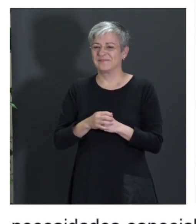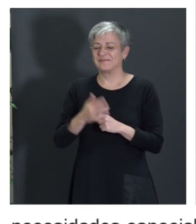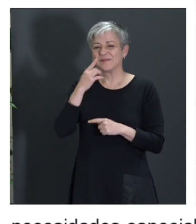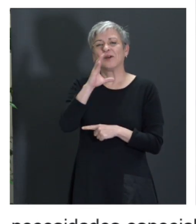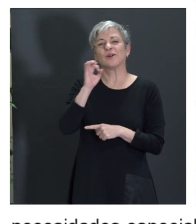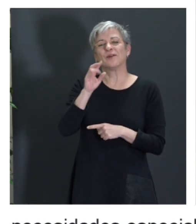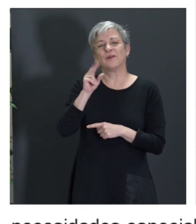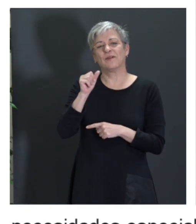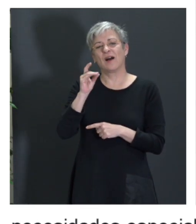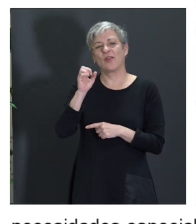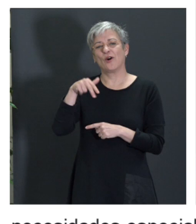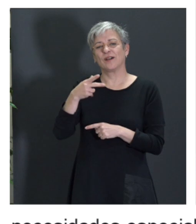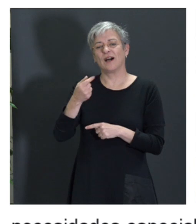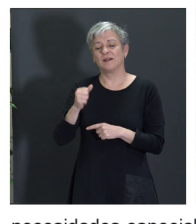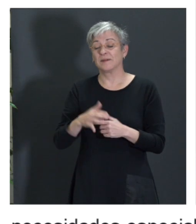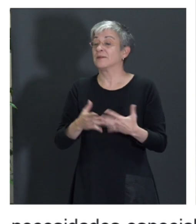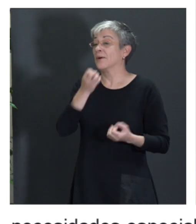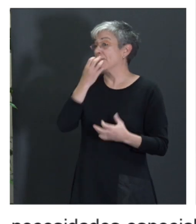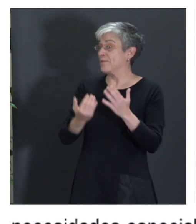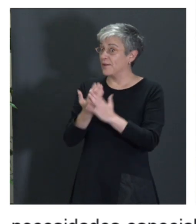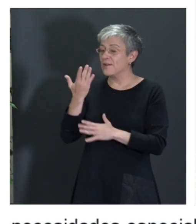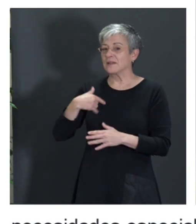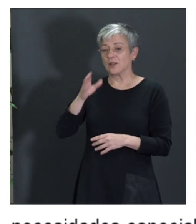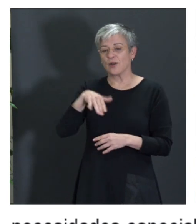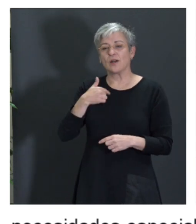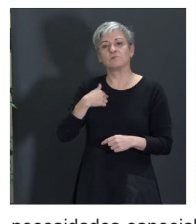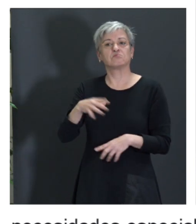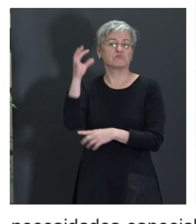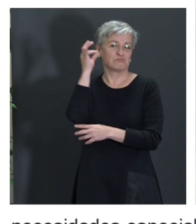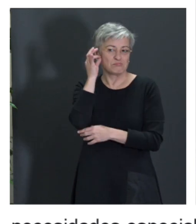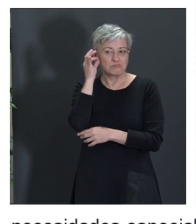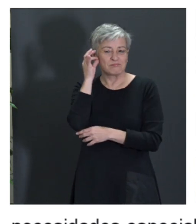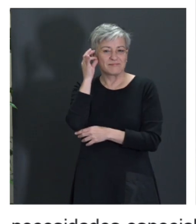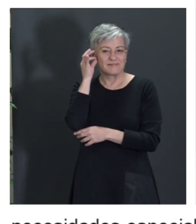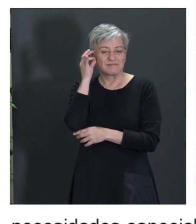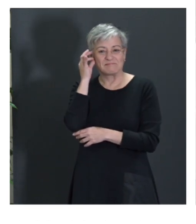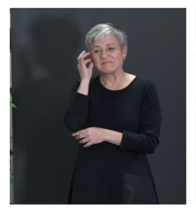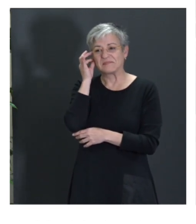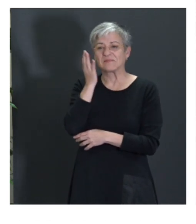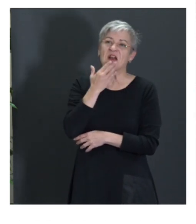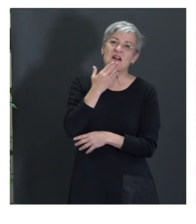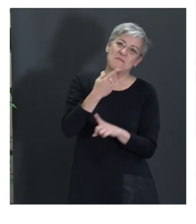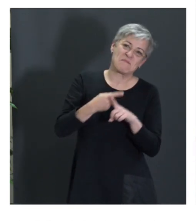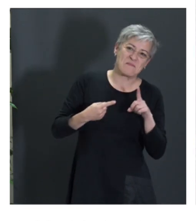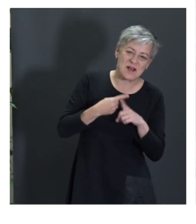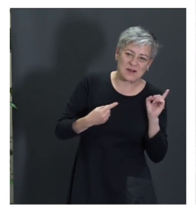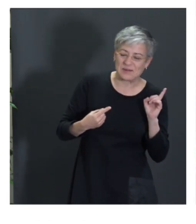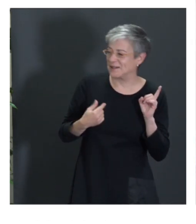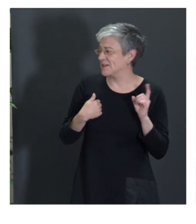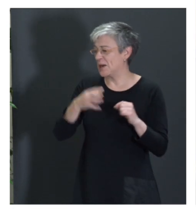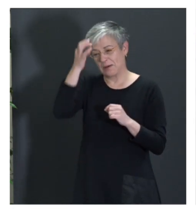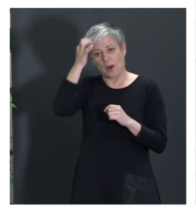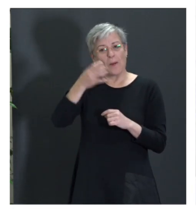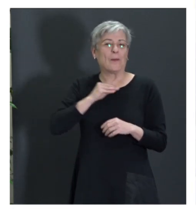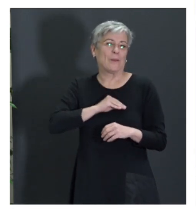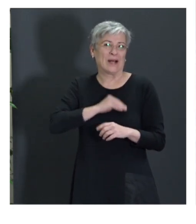Covadonga, por favor. Bueno, pues nada, buenos días a todos. Pues soy una mujer, no sé, estaba morriendo antes, no sé, en mediana edad, he tenido bastantes canas,